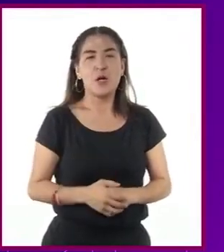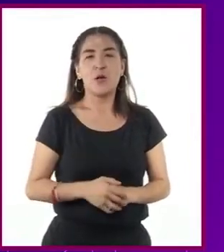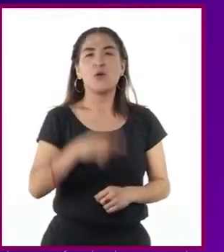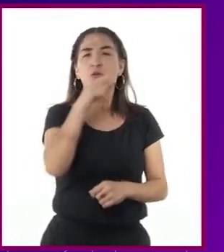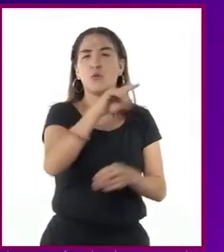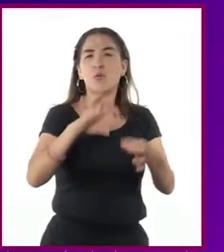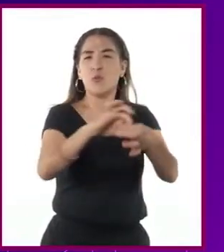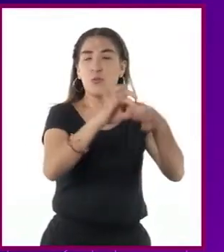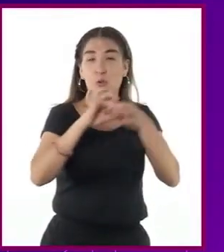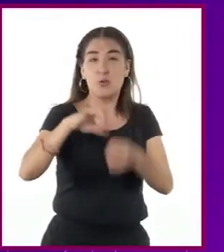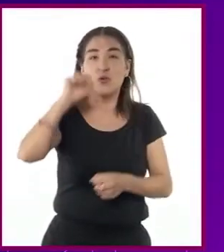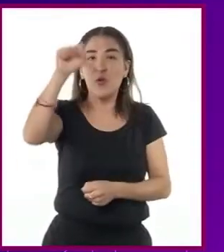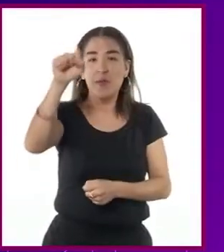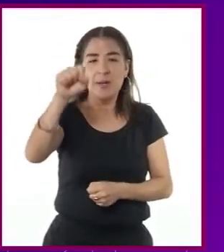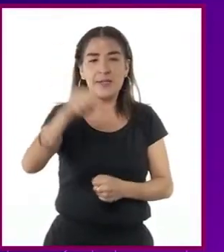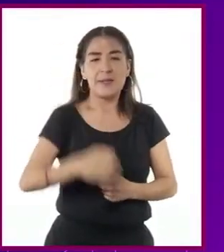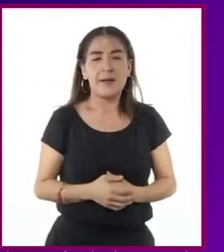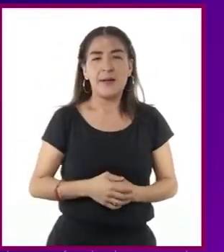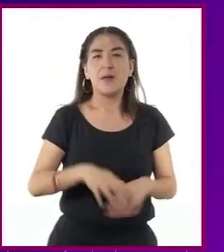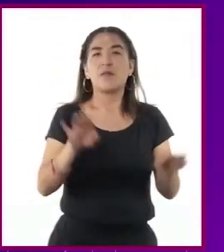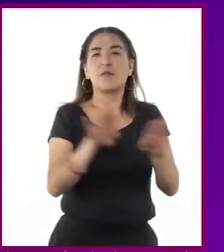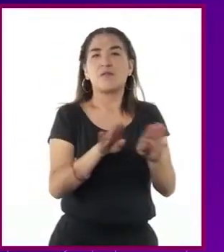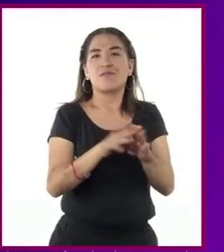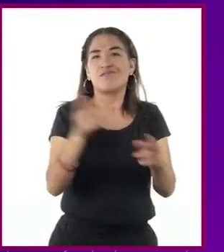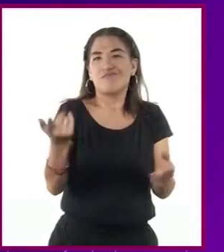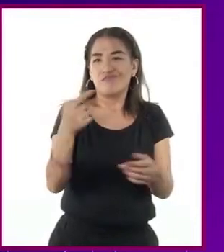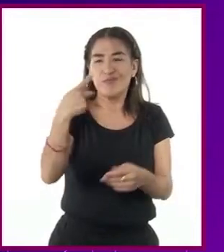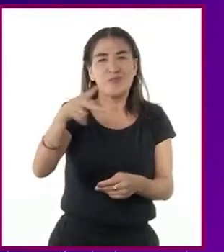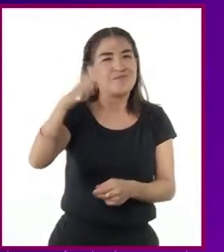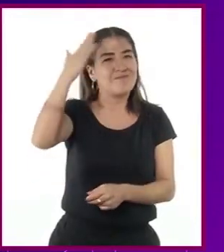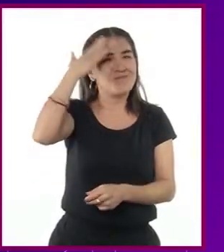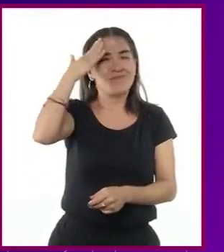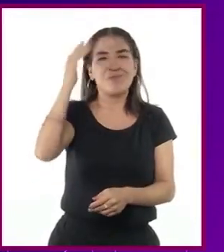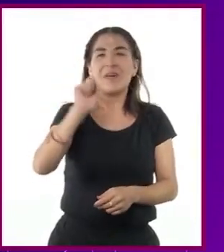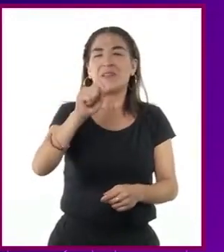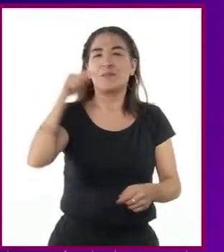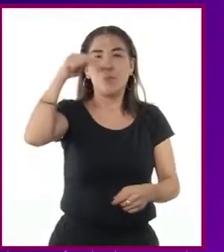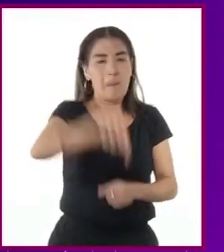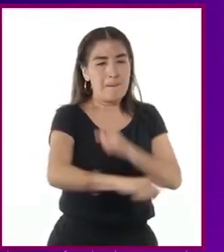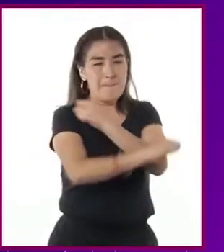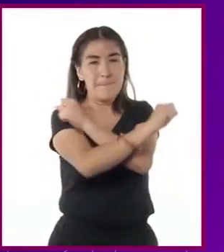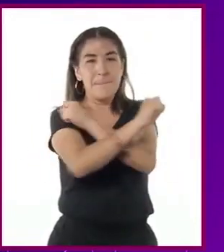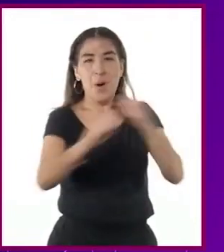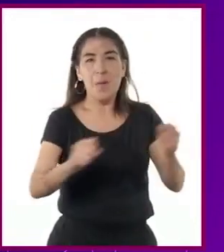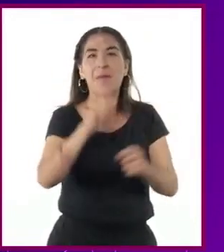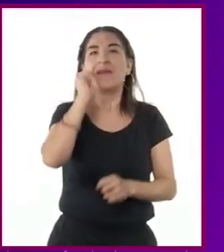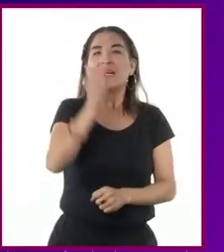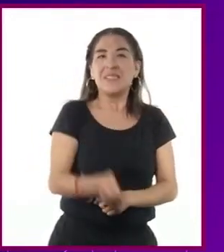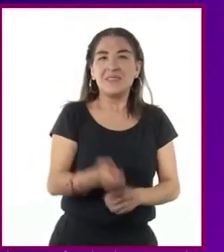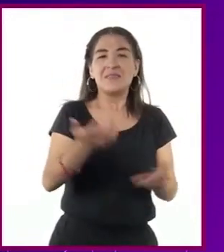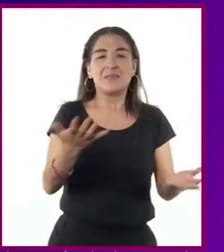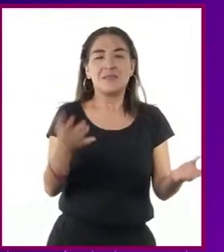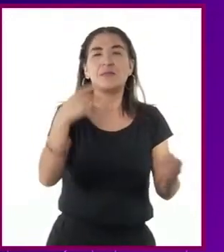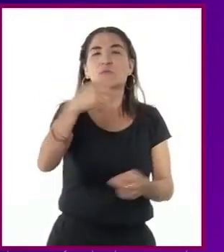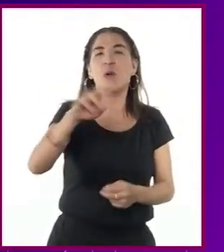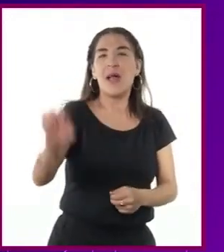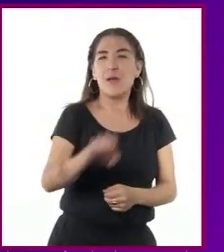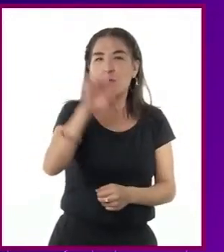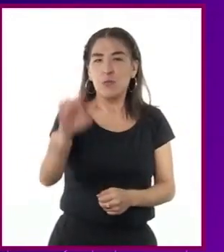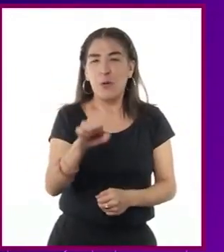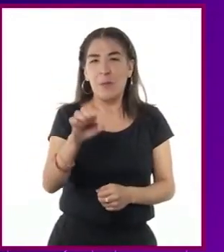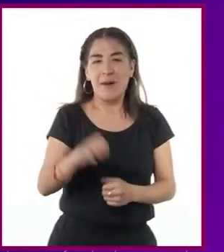Soviética, una potencia nuclear que tenía como centro de dominio la Europa